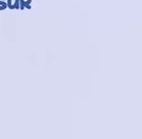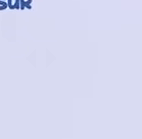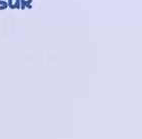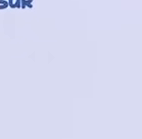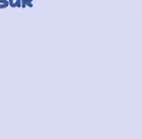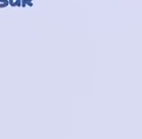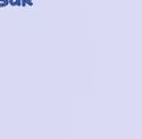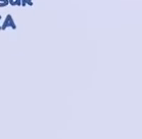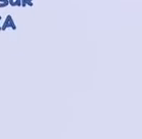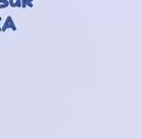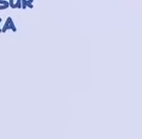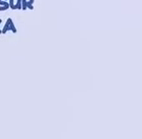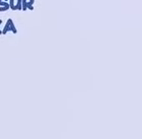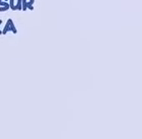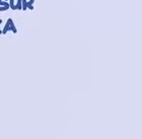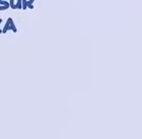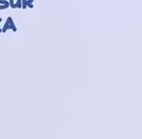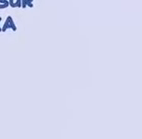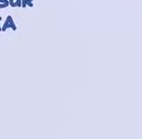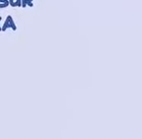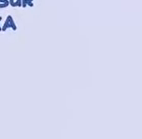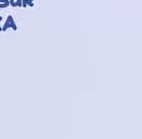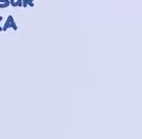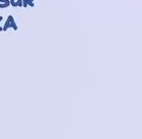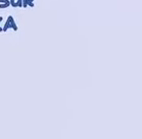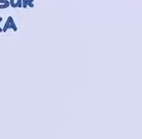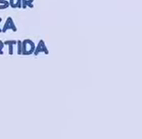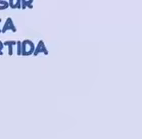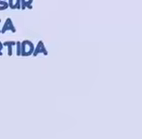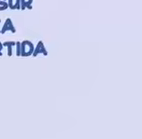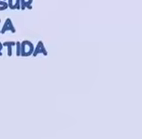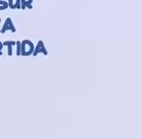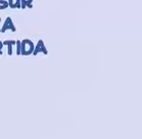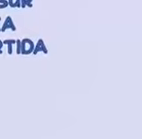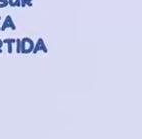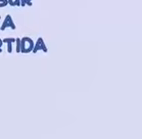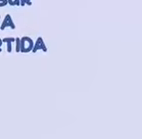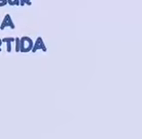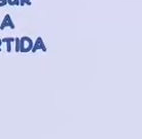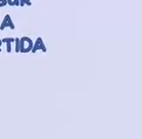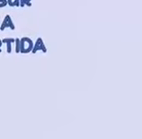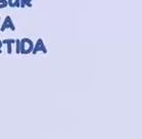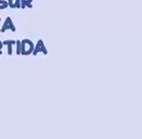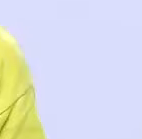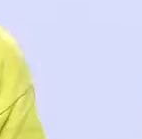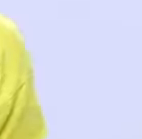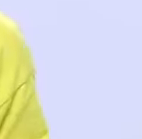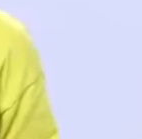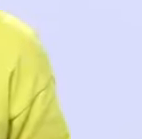Sur. B. Alaska. C. Antártida. ¿Y?